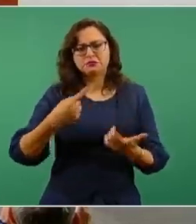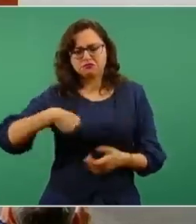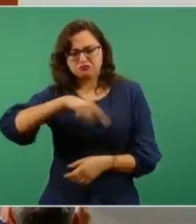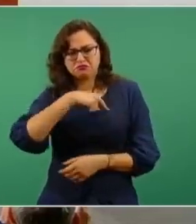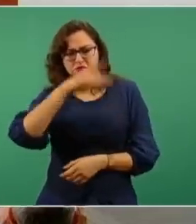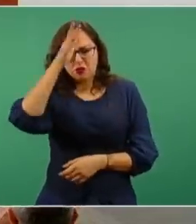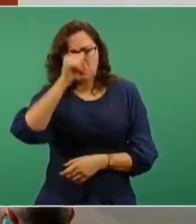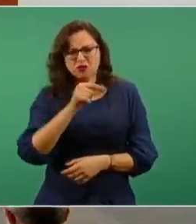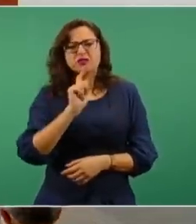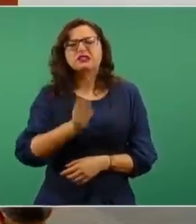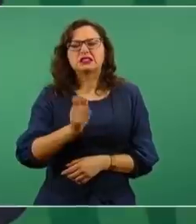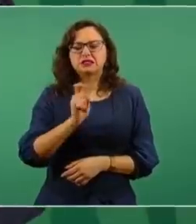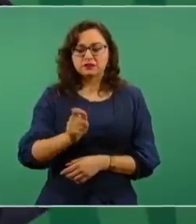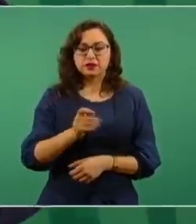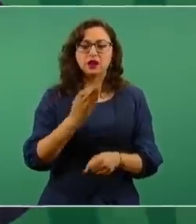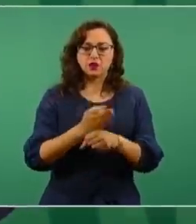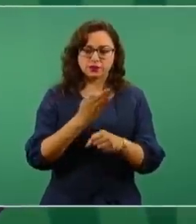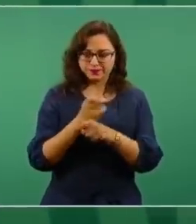láminas.